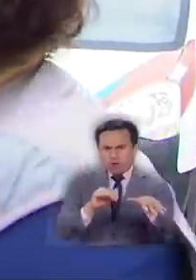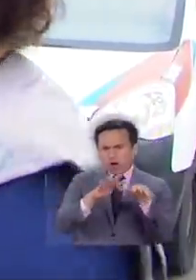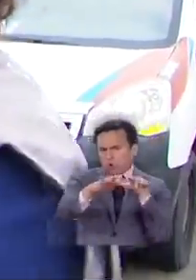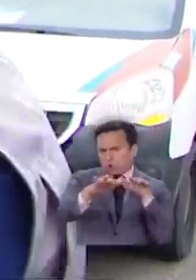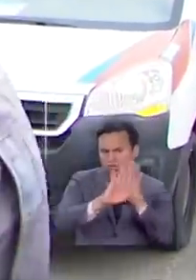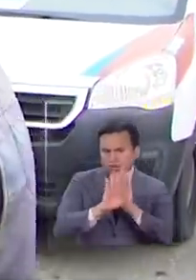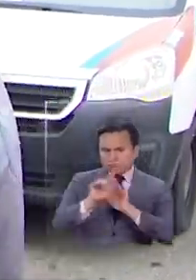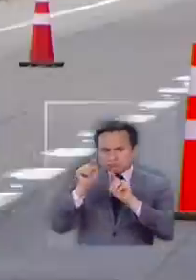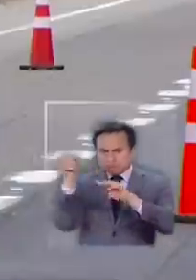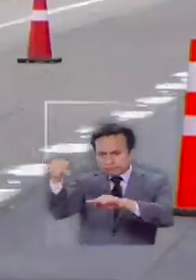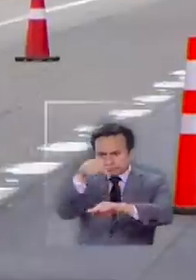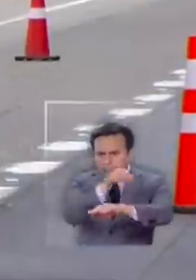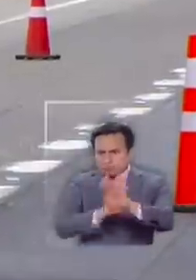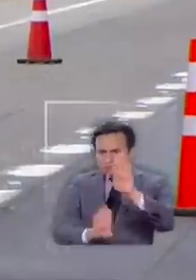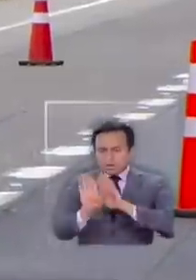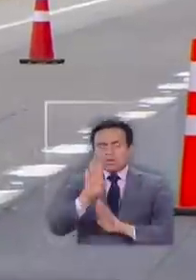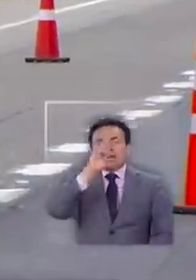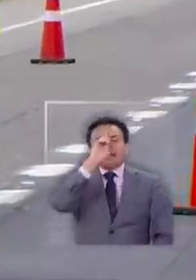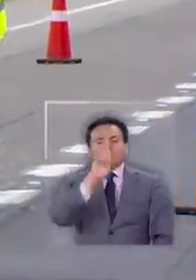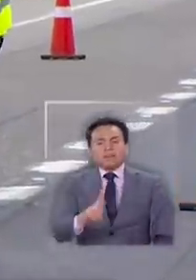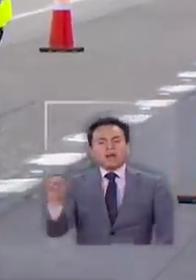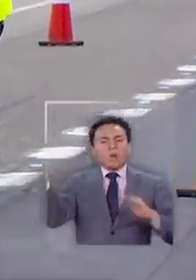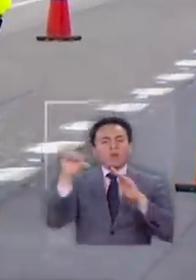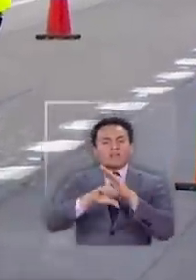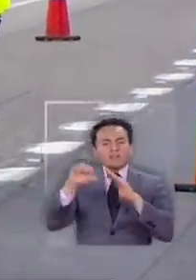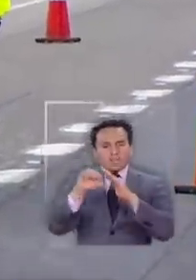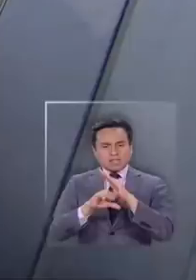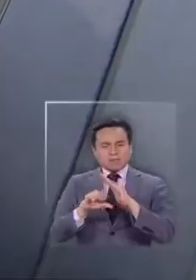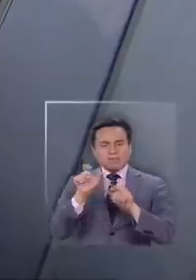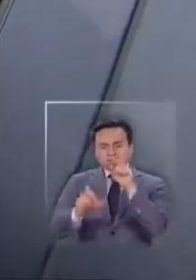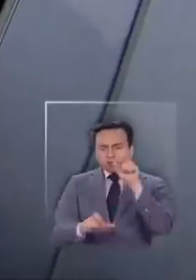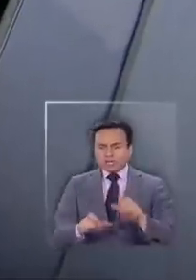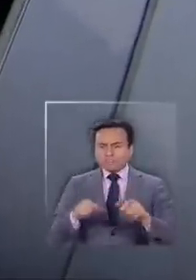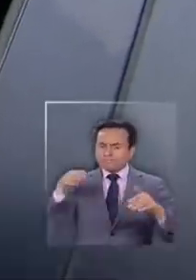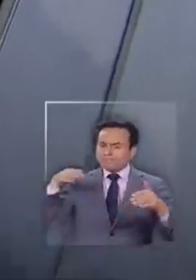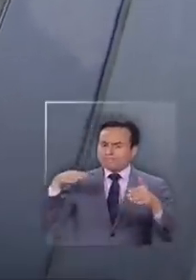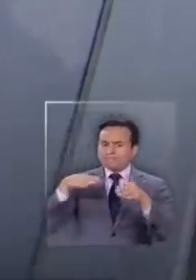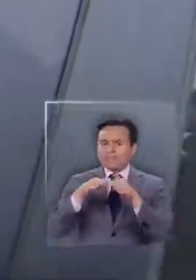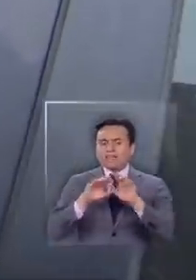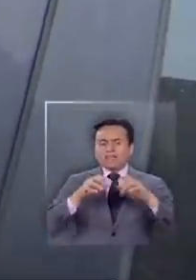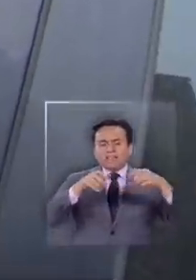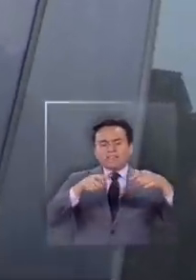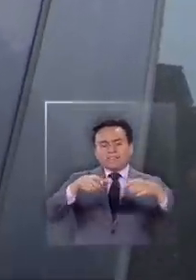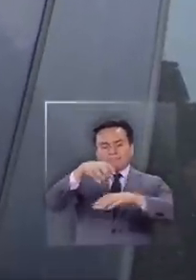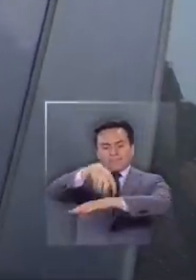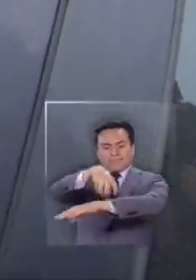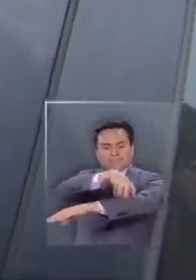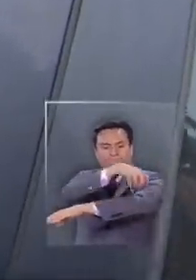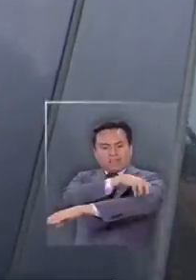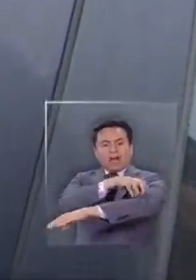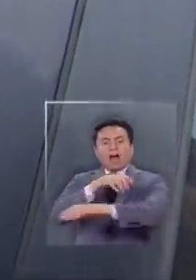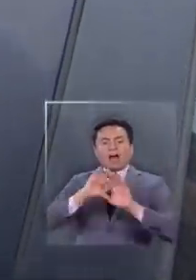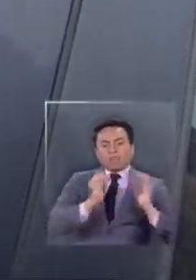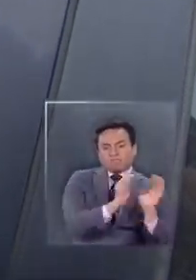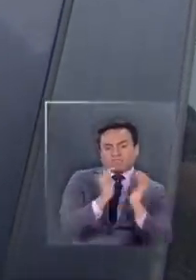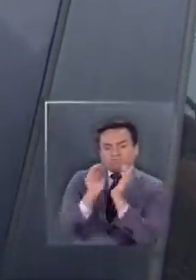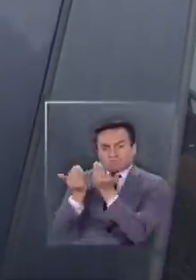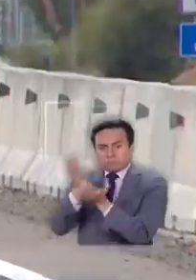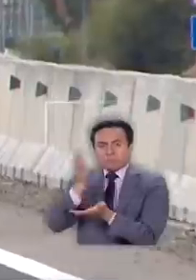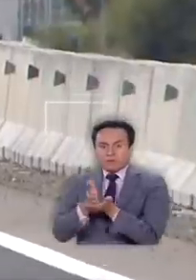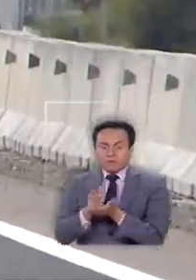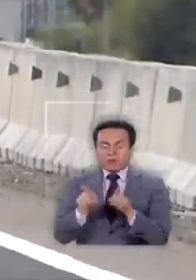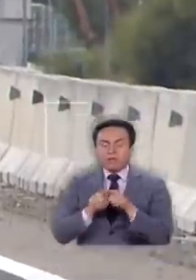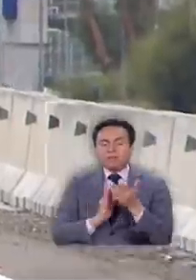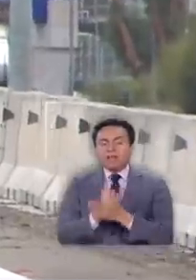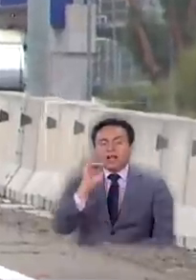otros destinos. Llaman a respetar la cuarentena y abstenerse de cruzar los tres cordones sanitarios que se instalarán a partir